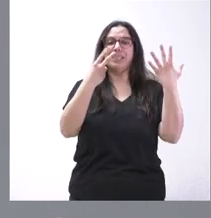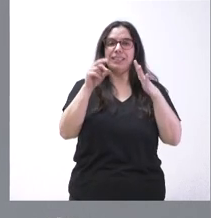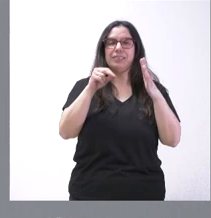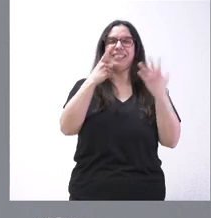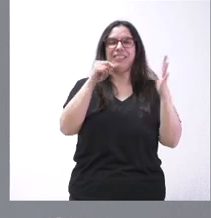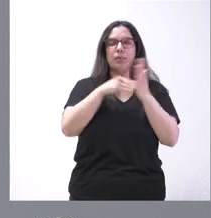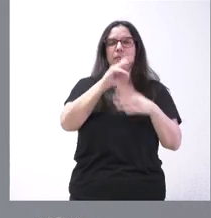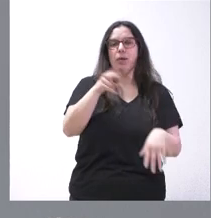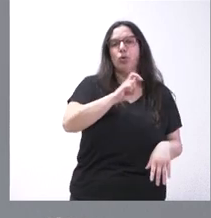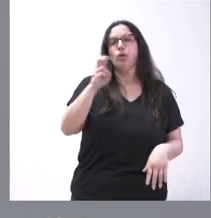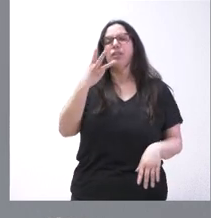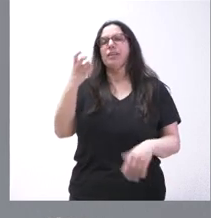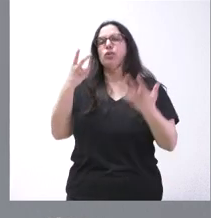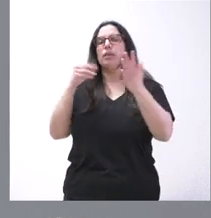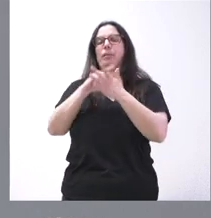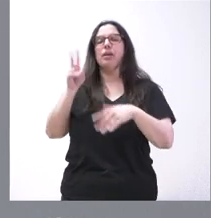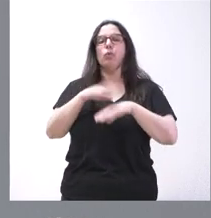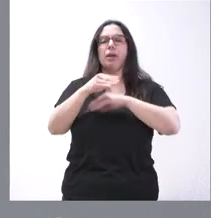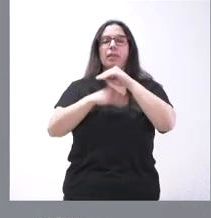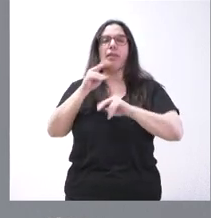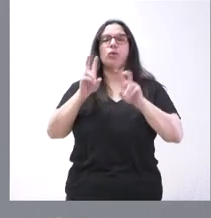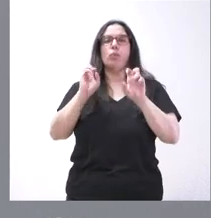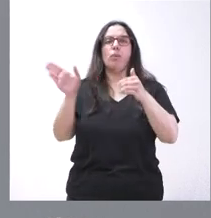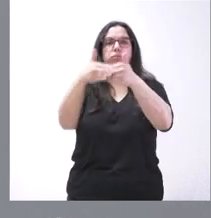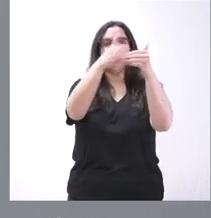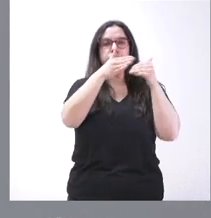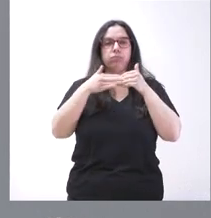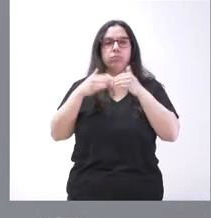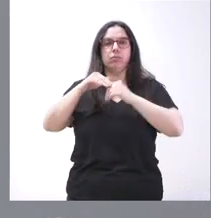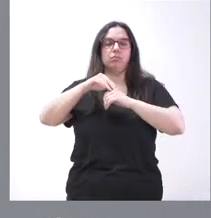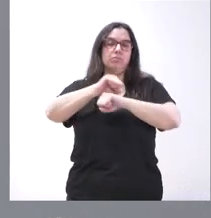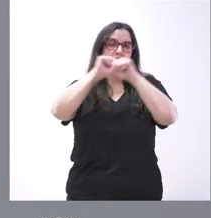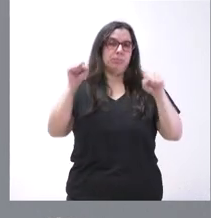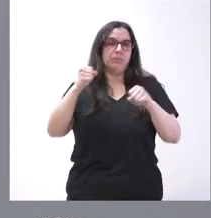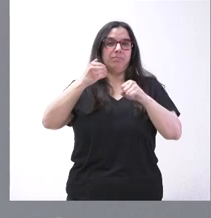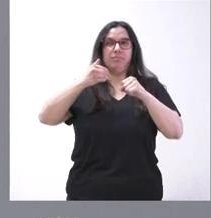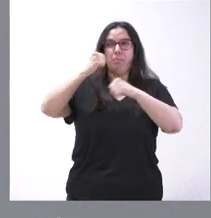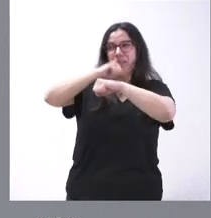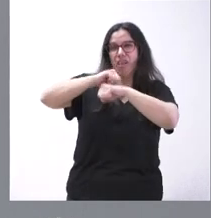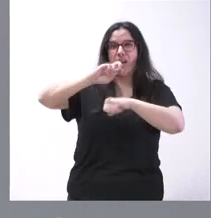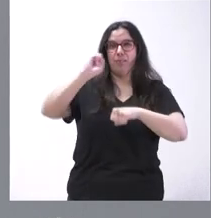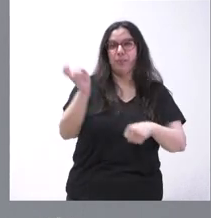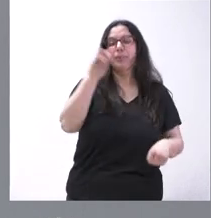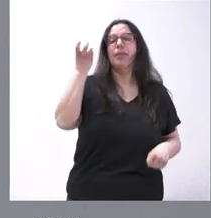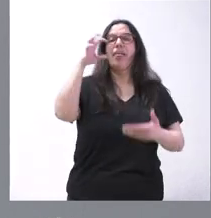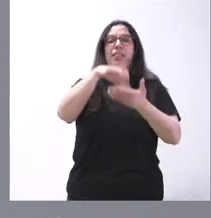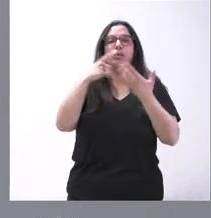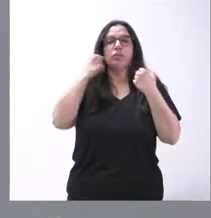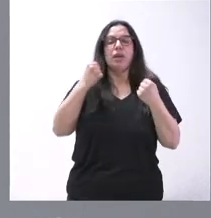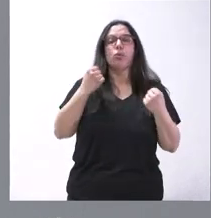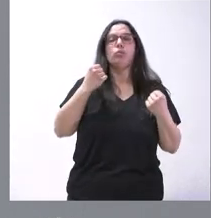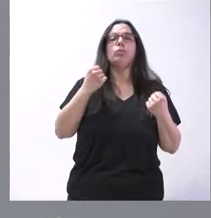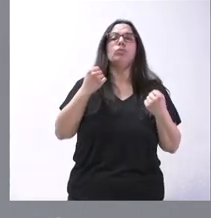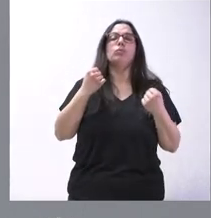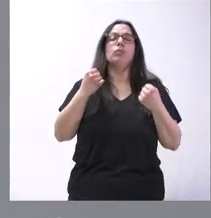lado 370.000 euros para la sustitución e instalación de nuevo cerramiento, básicamente la carpintería exterior, el centro de salud de José Aguado, la